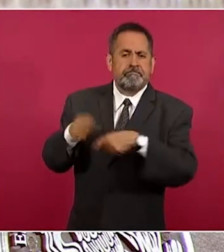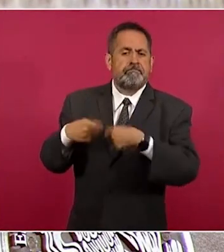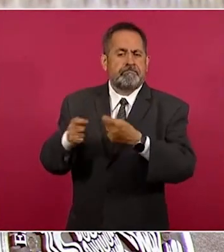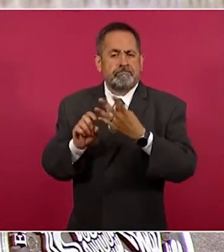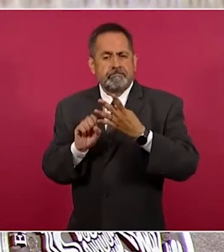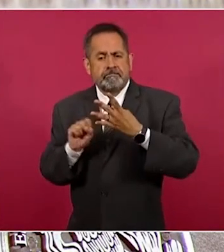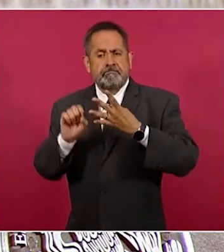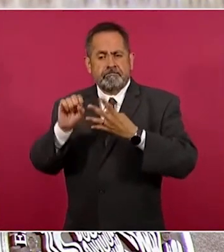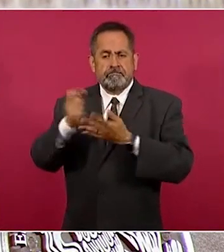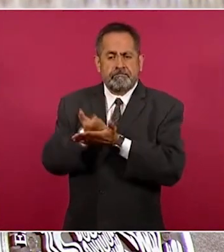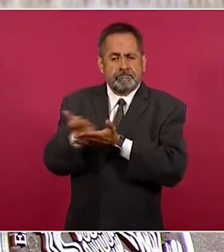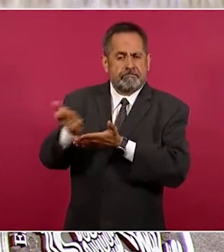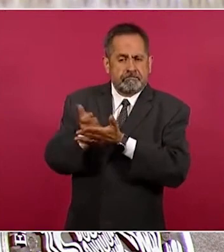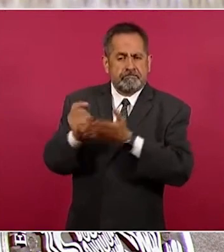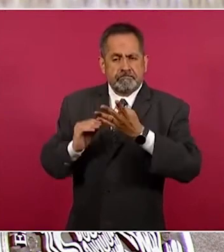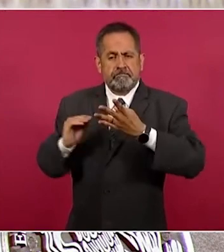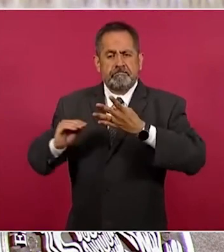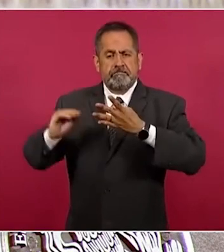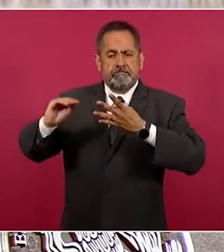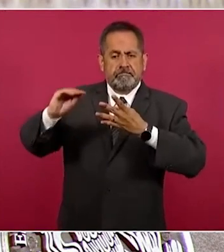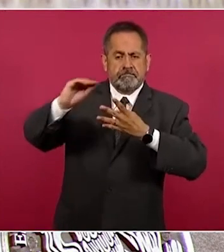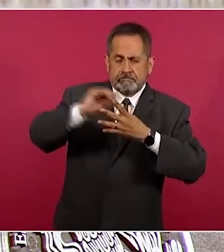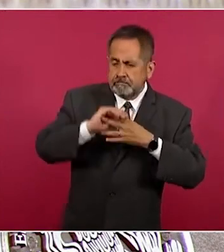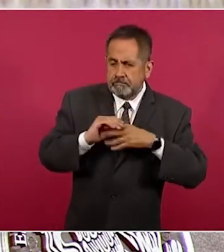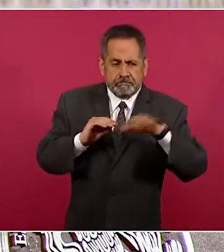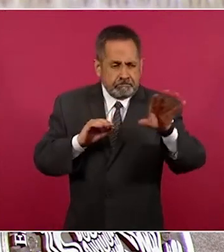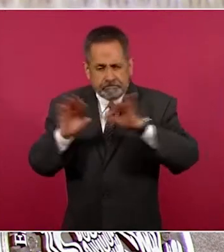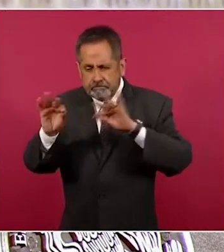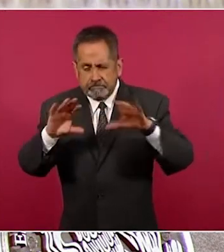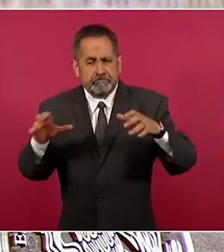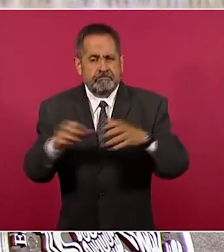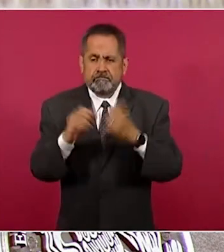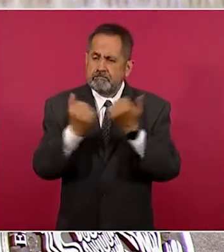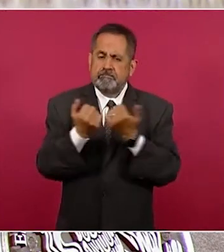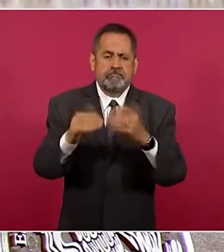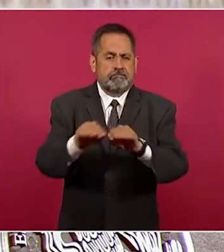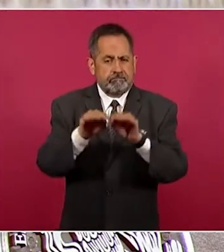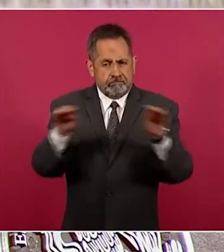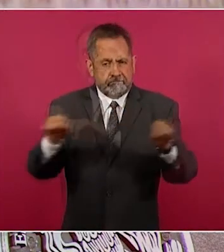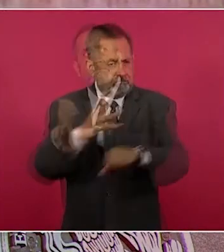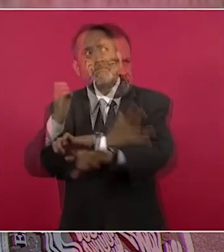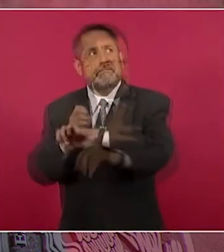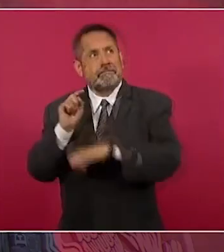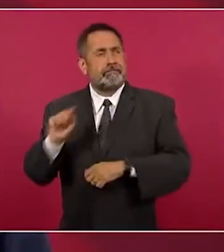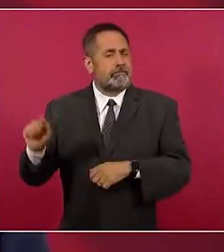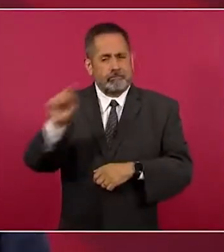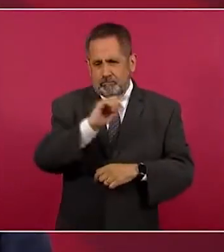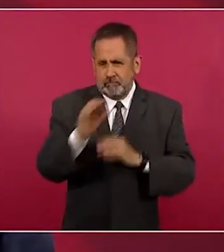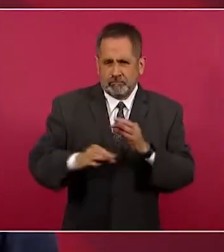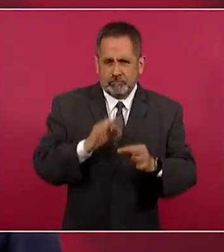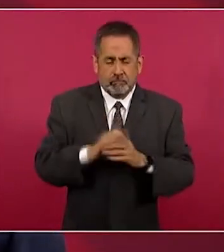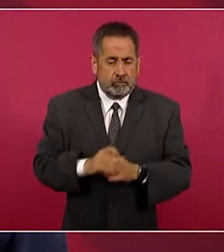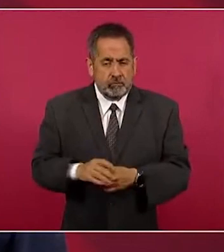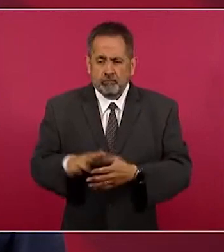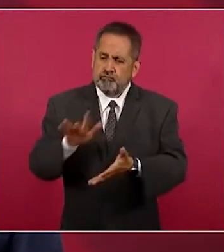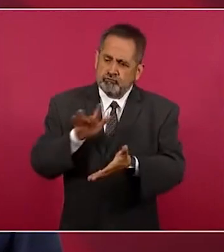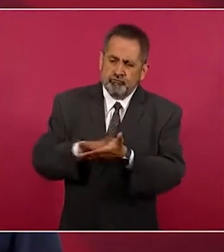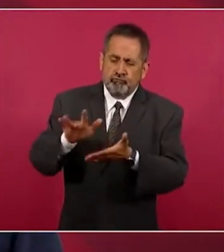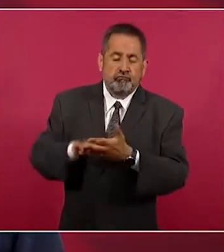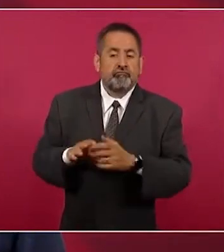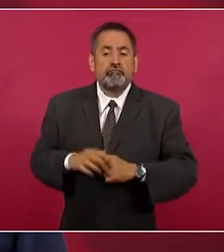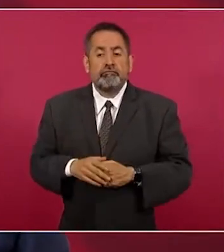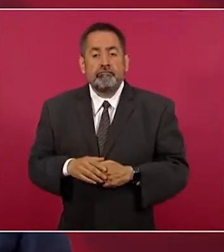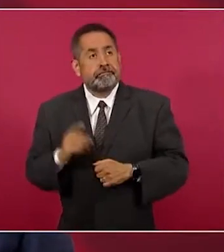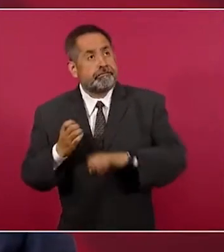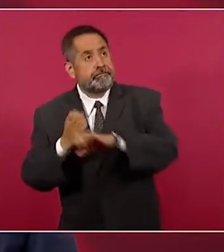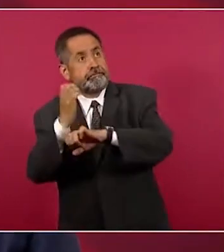los estados es un tema que se urge y así lo mencionaron. Y una demanda de apoyos que las